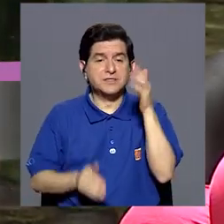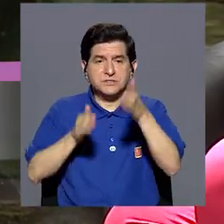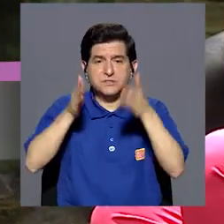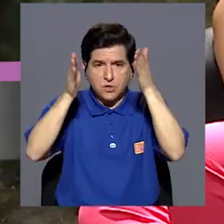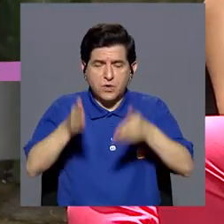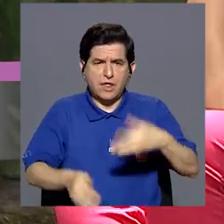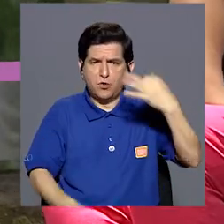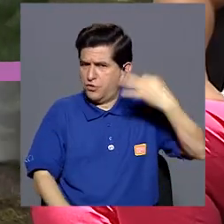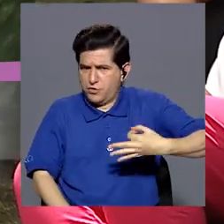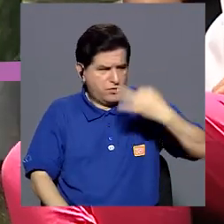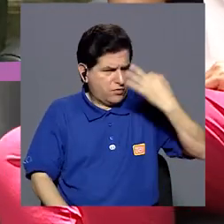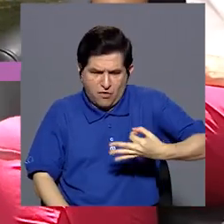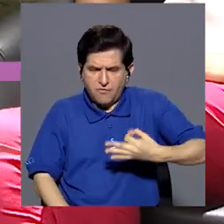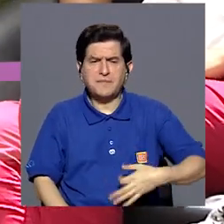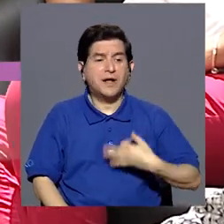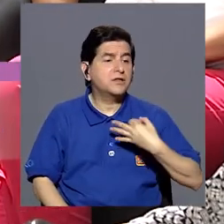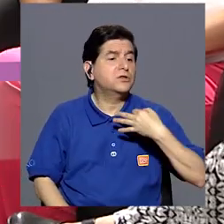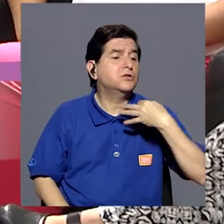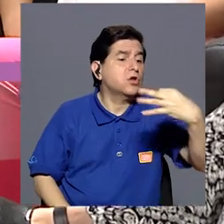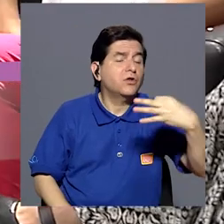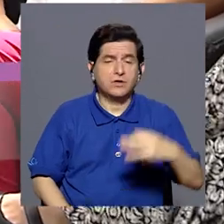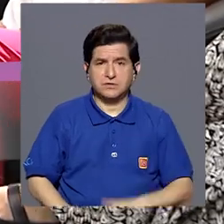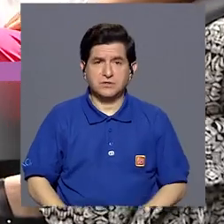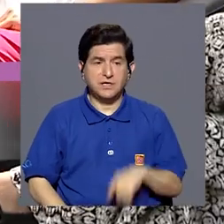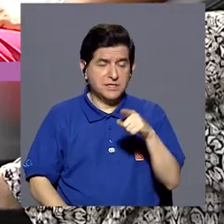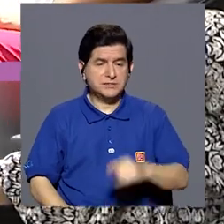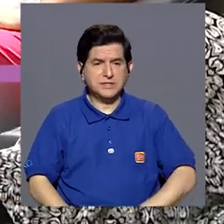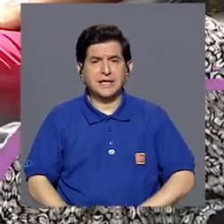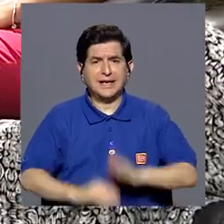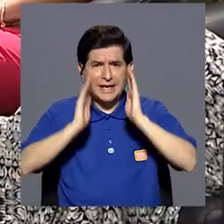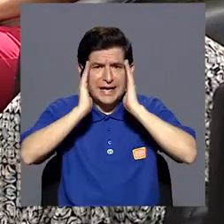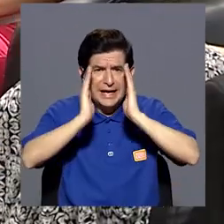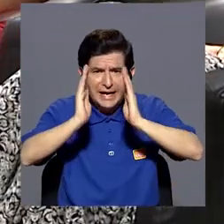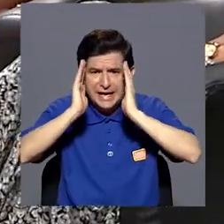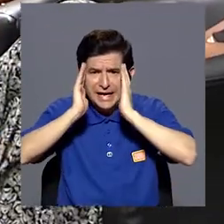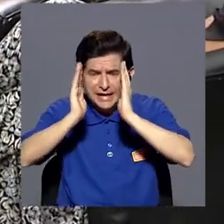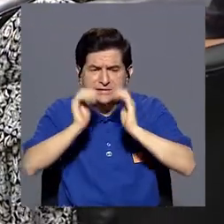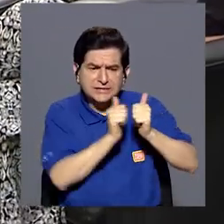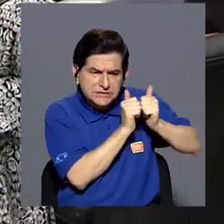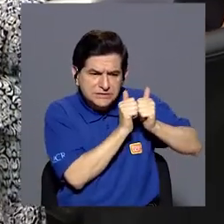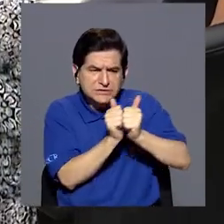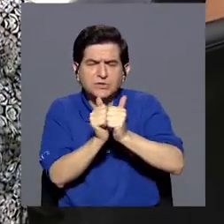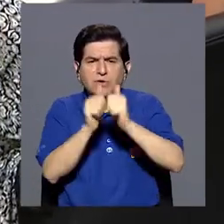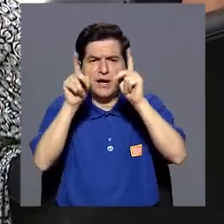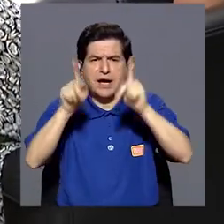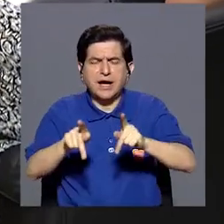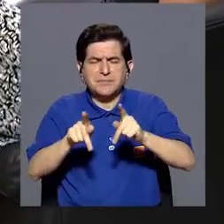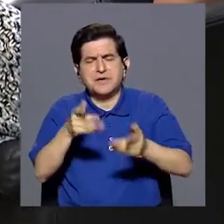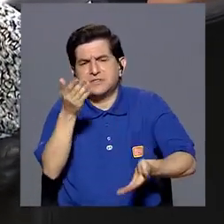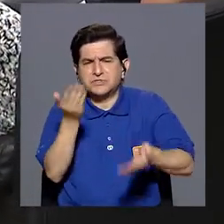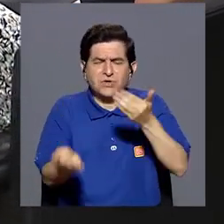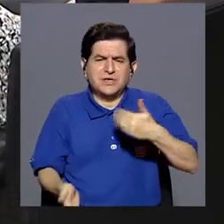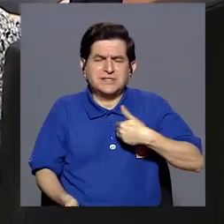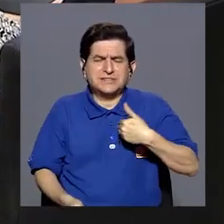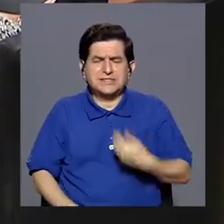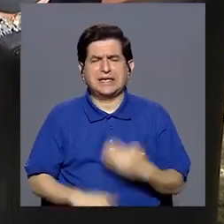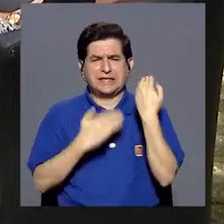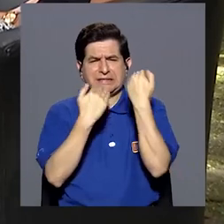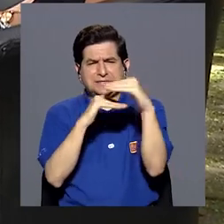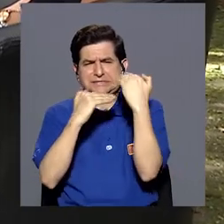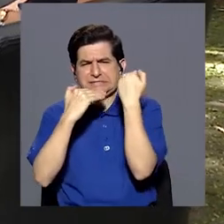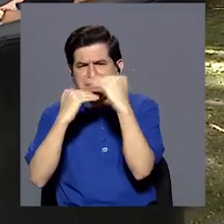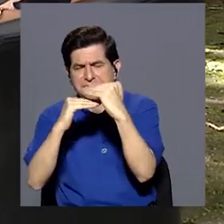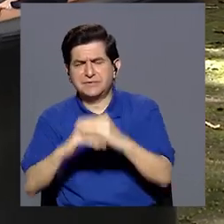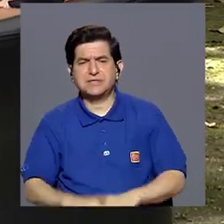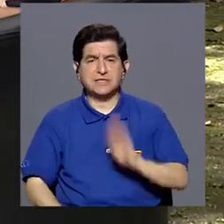cuidador informal que día a día se dedica a poder estar a la par de los seres queridos que tal vez tienen alguna limitación